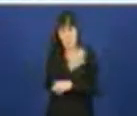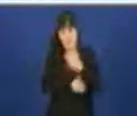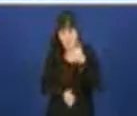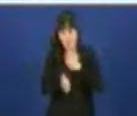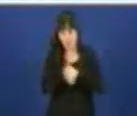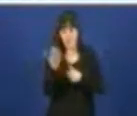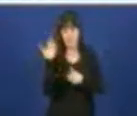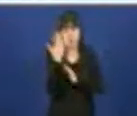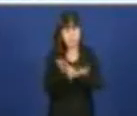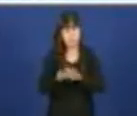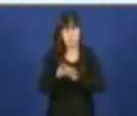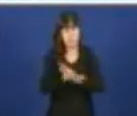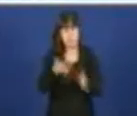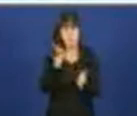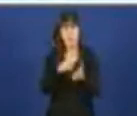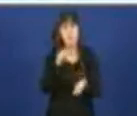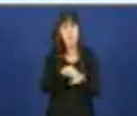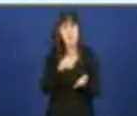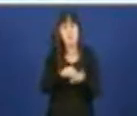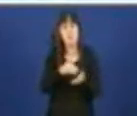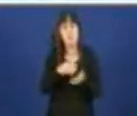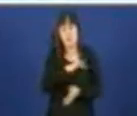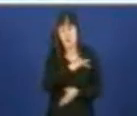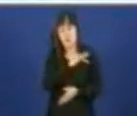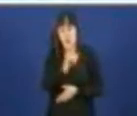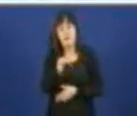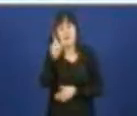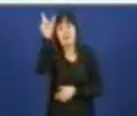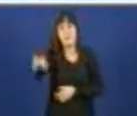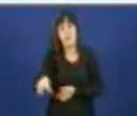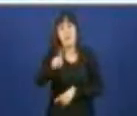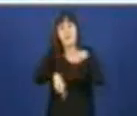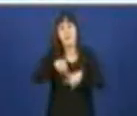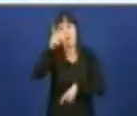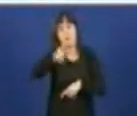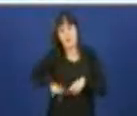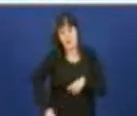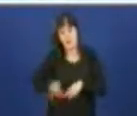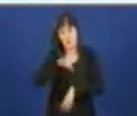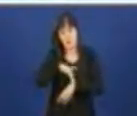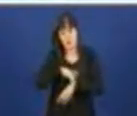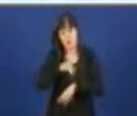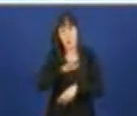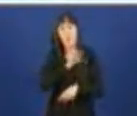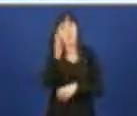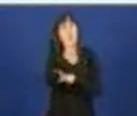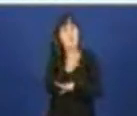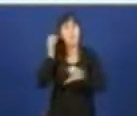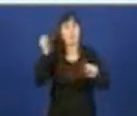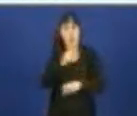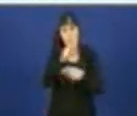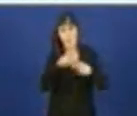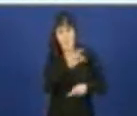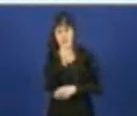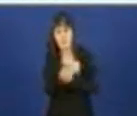noutros momentos, na definición de prioridades os profesionales médicos, porque, repito, protocolizar e priorizar é un tema